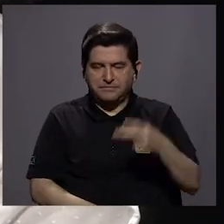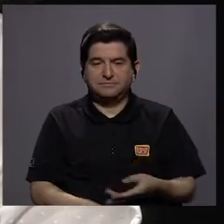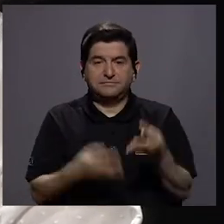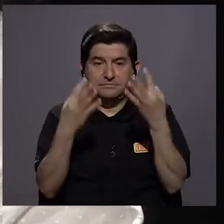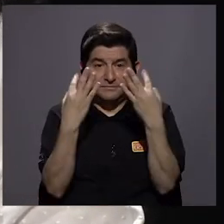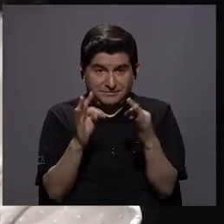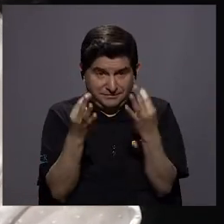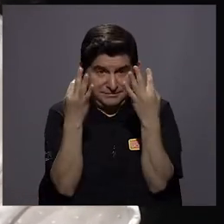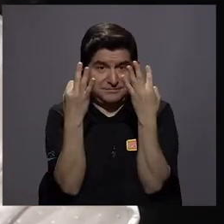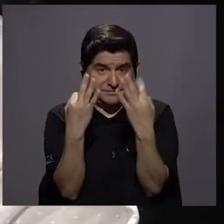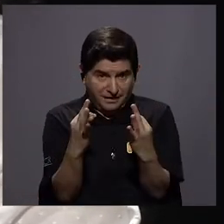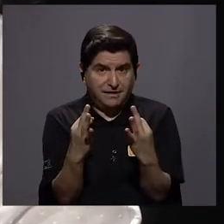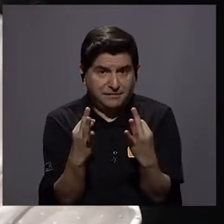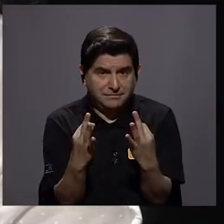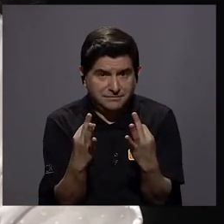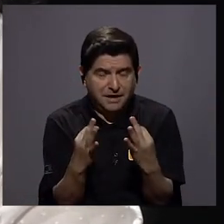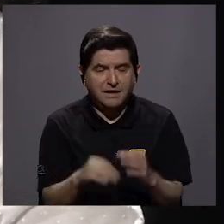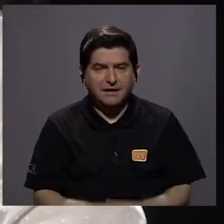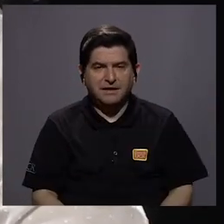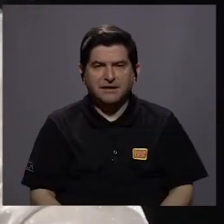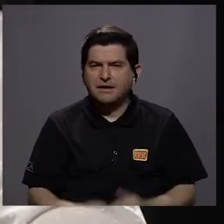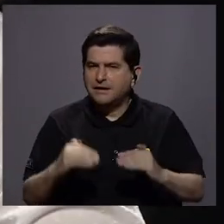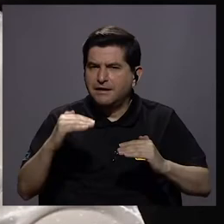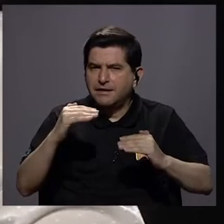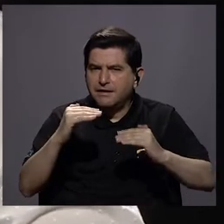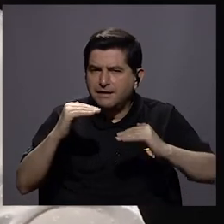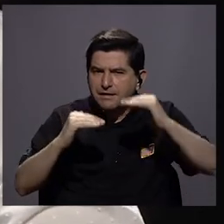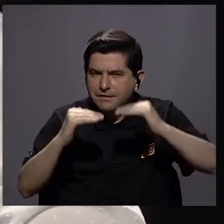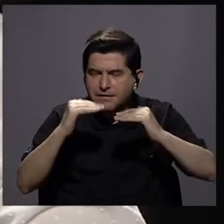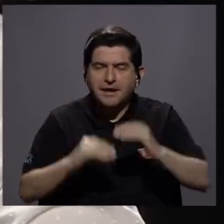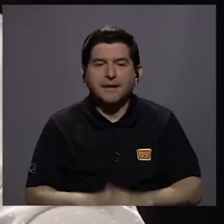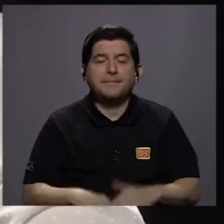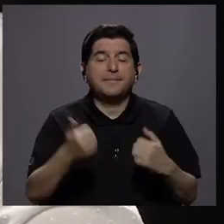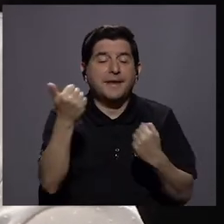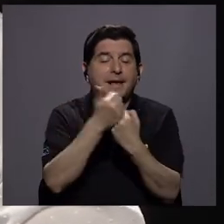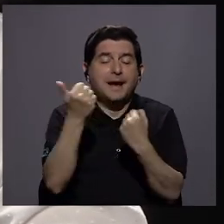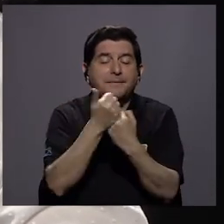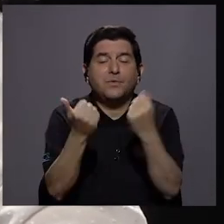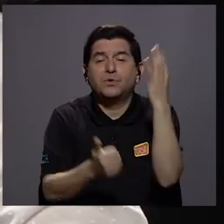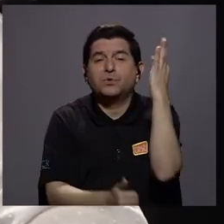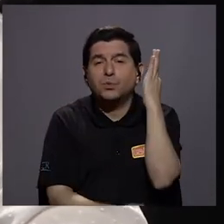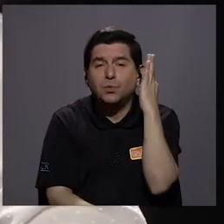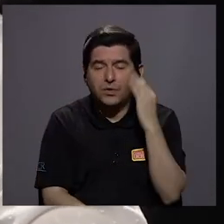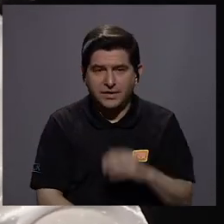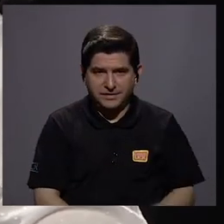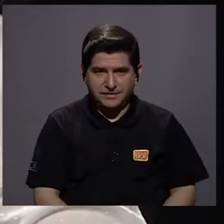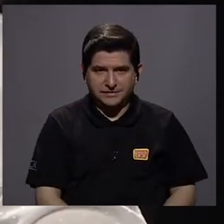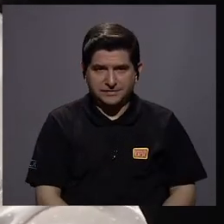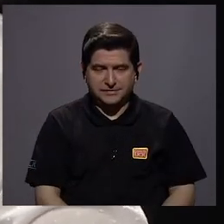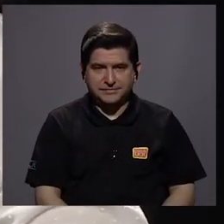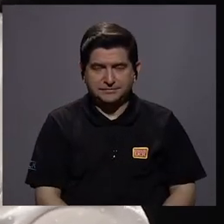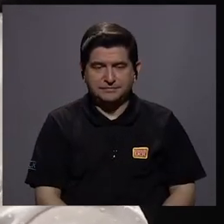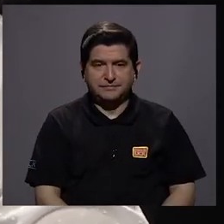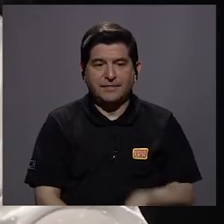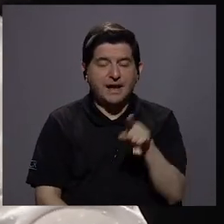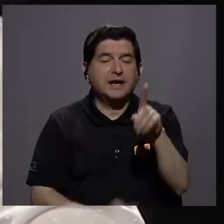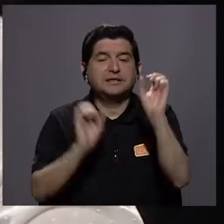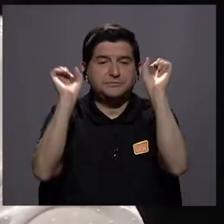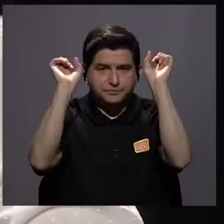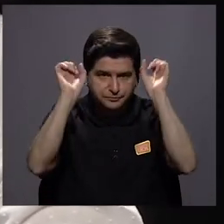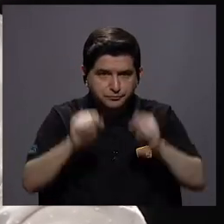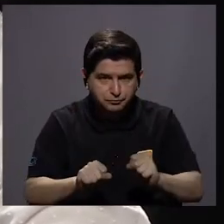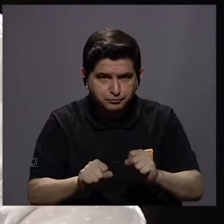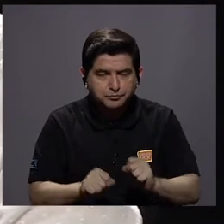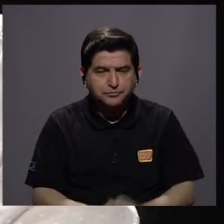busca justamente... Nivelar. ...apoyar a la mujer, a las mujeres, para que opten por